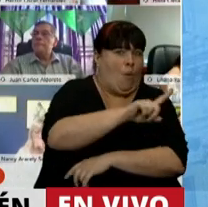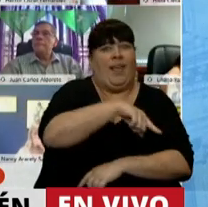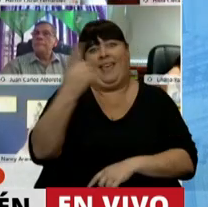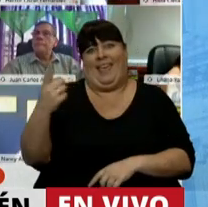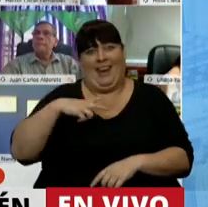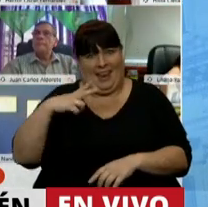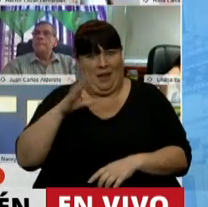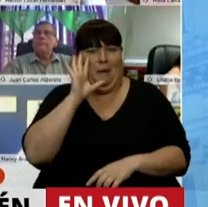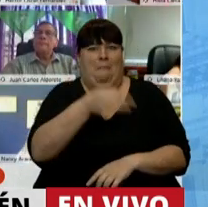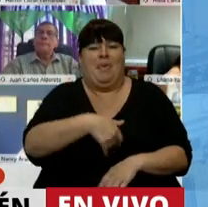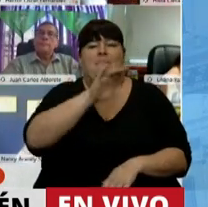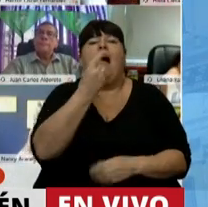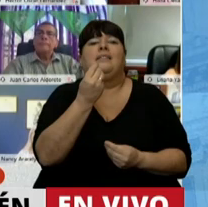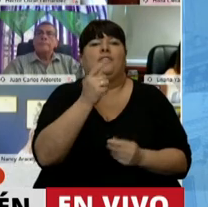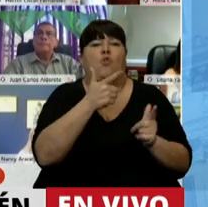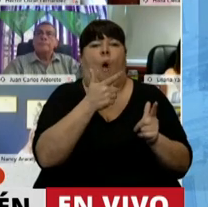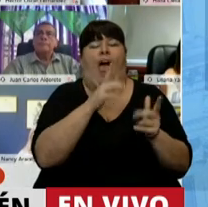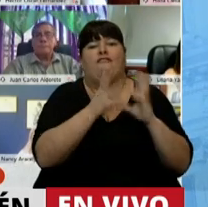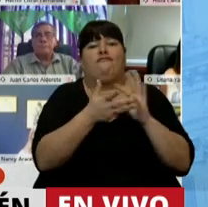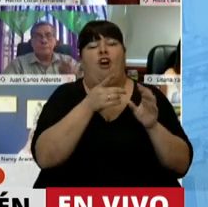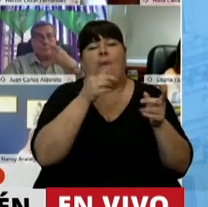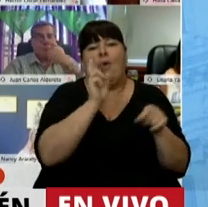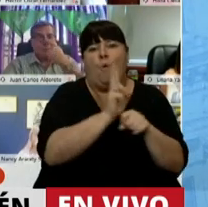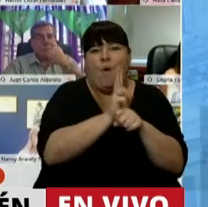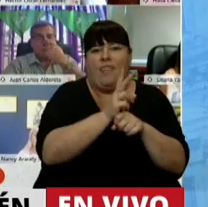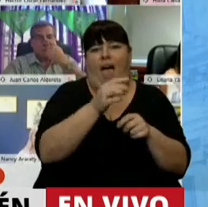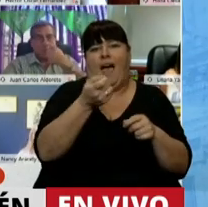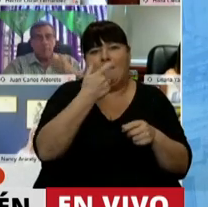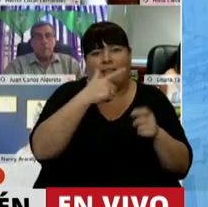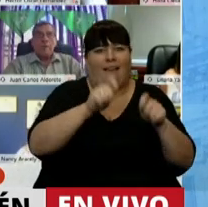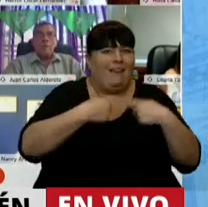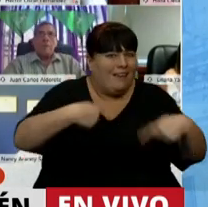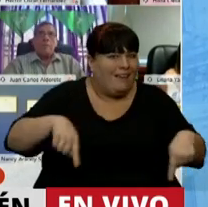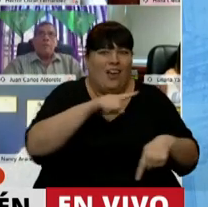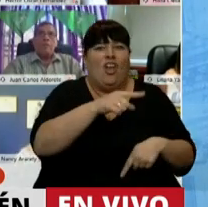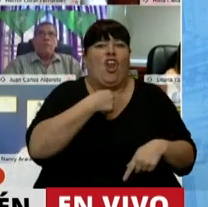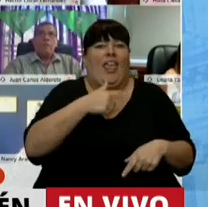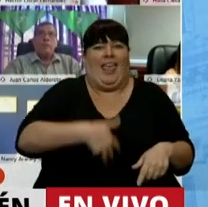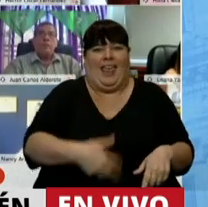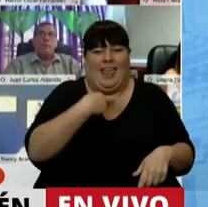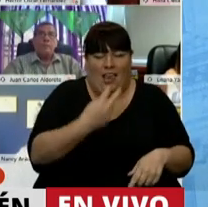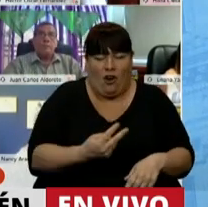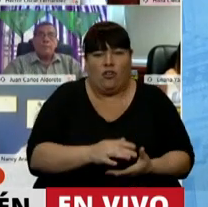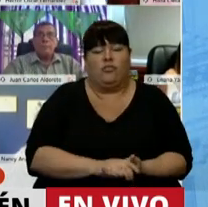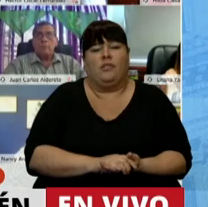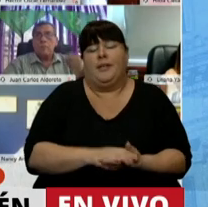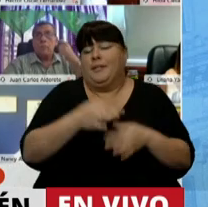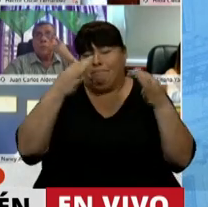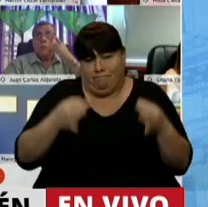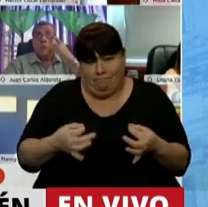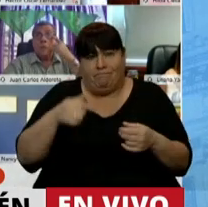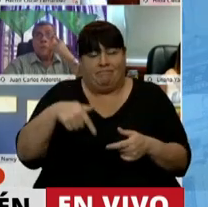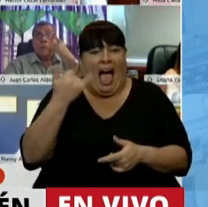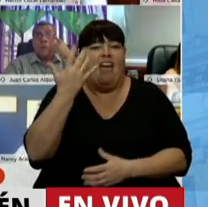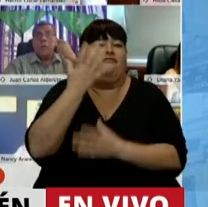y se deben más a una falta de acceso a métodos anticonceptivos que el deseo de tener hijos? En resumidas cuentas, que